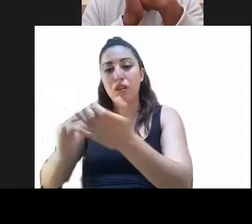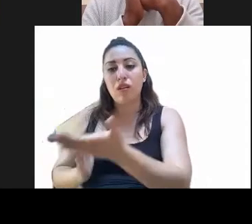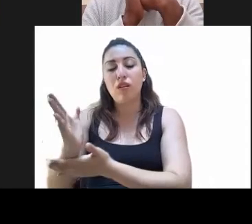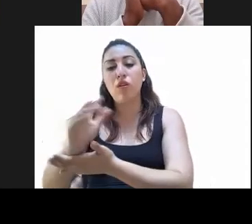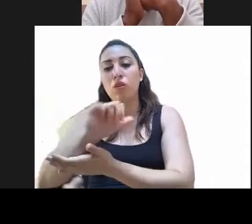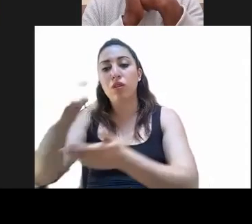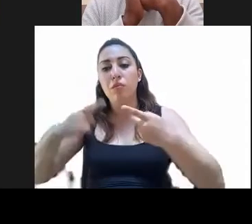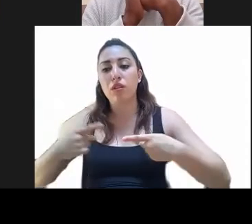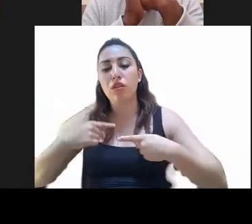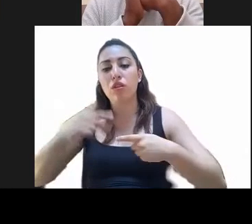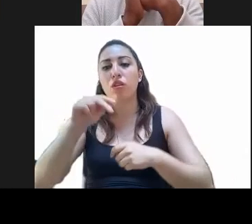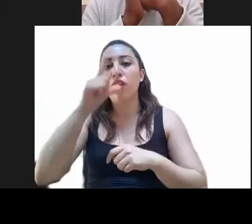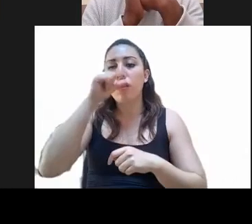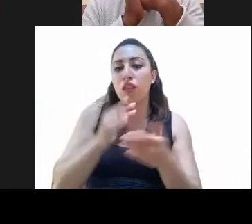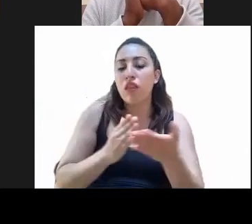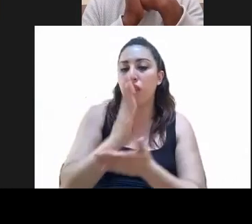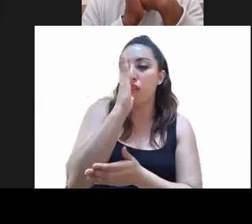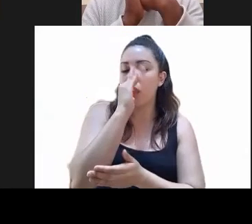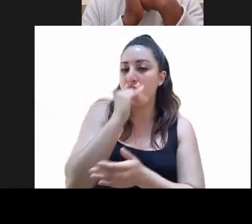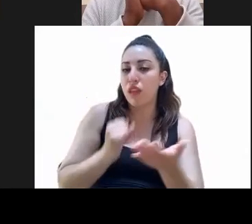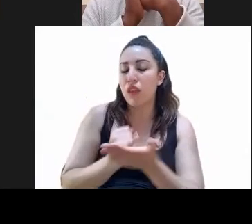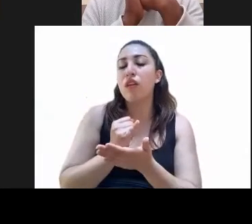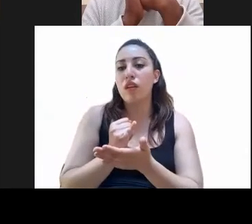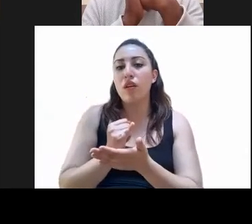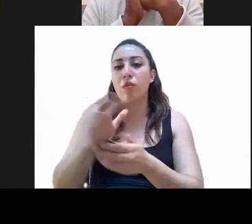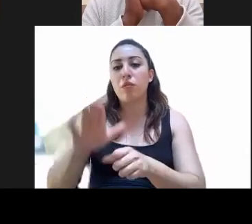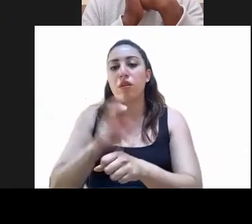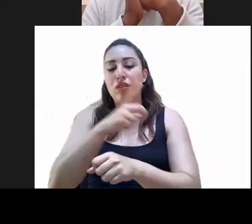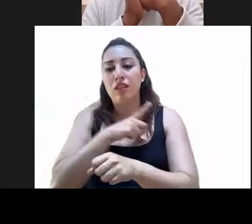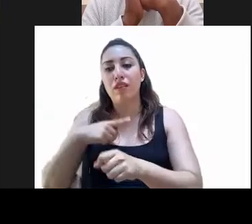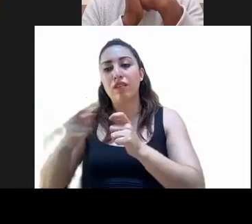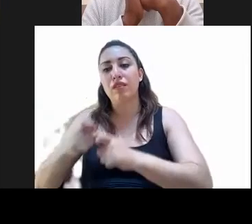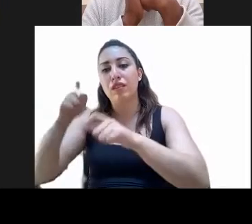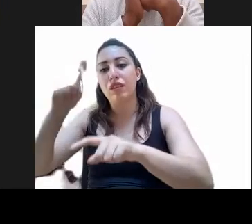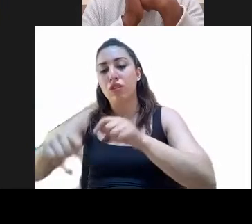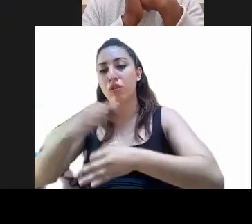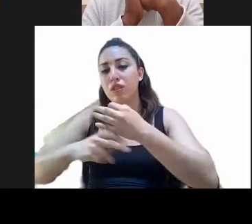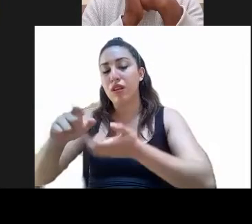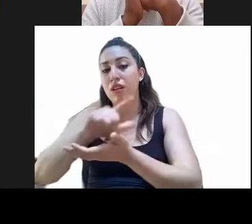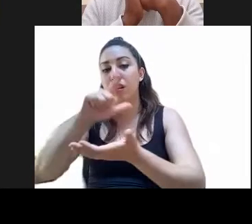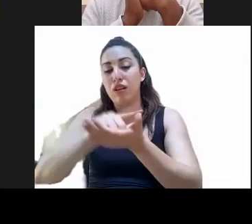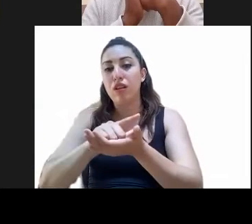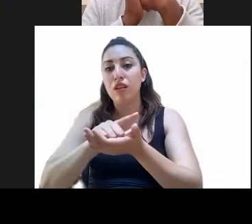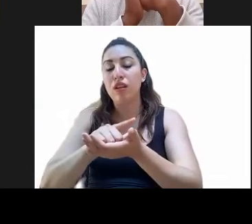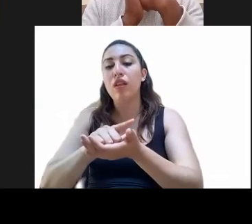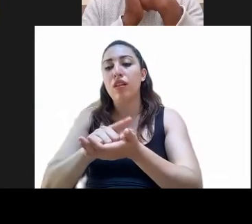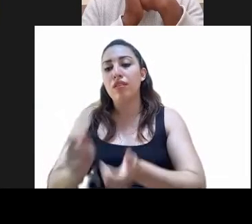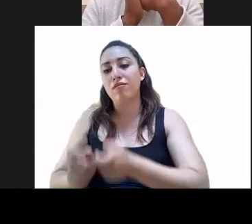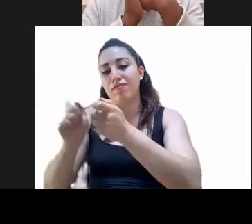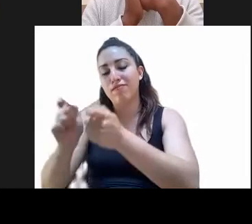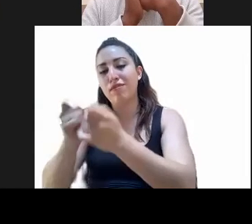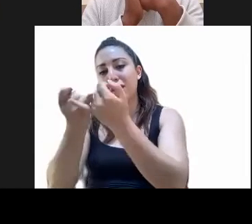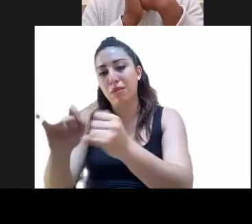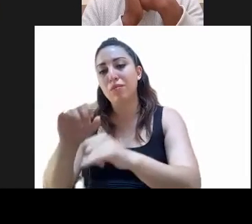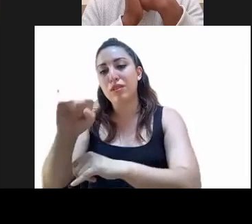de órgano desconcentrado de la CEMOVI a un organismo público descentralizado o sectorizado a esa secretaría. Es decir, dotarlo de personalidad jurídica y